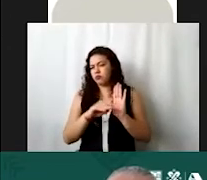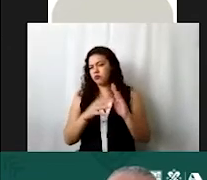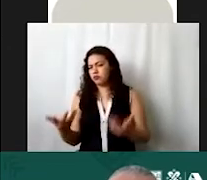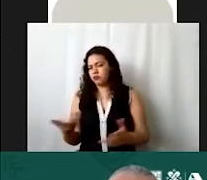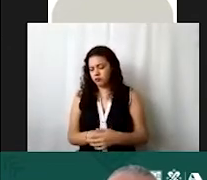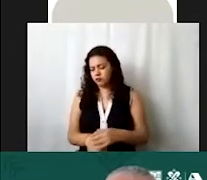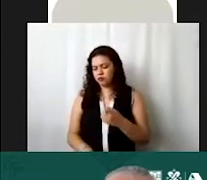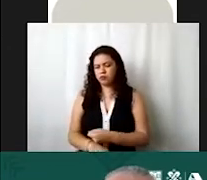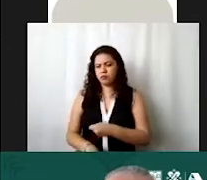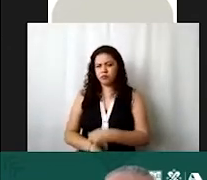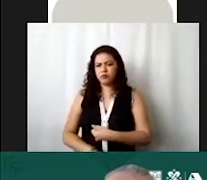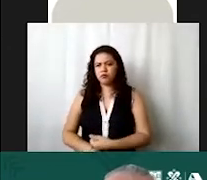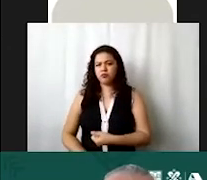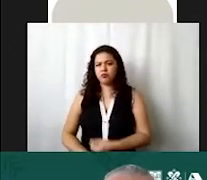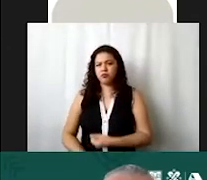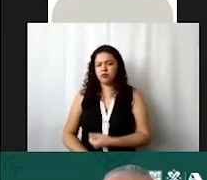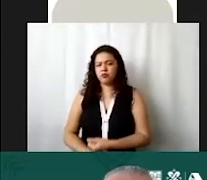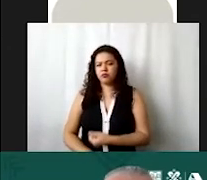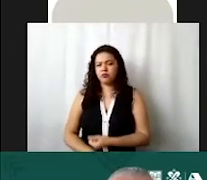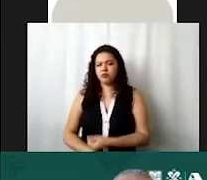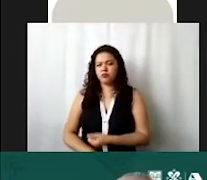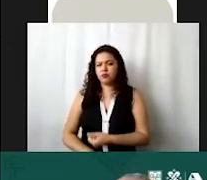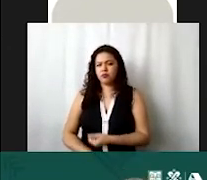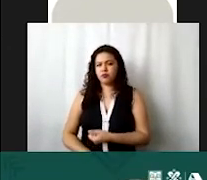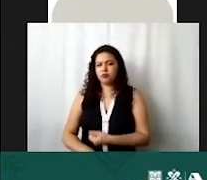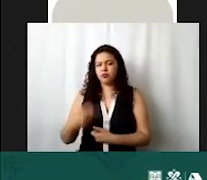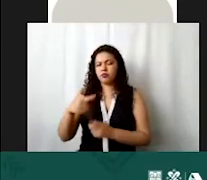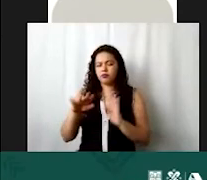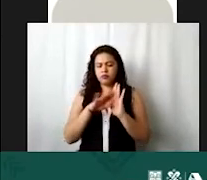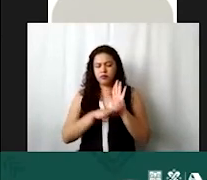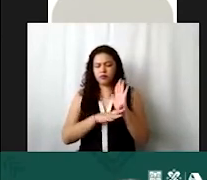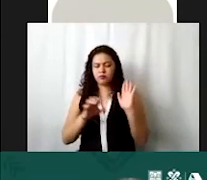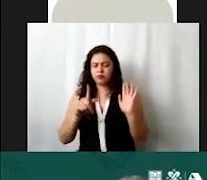esto acuérdense debe ser con base en sus estatutos